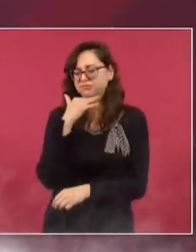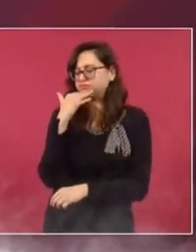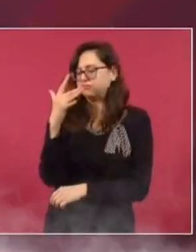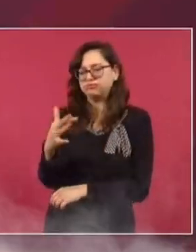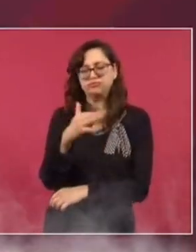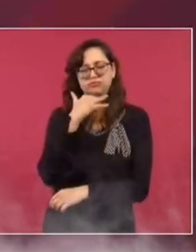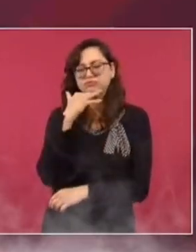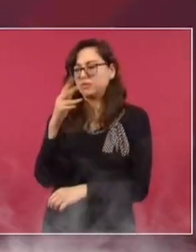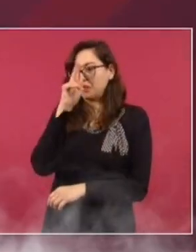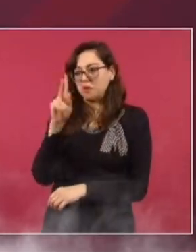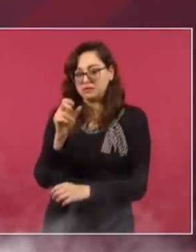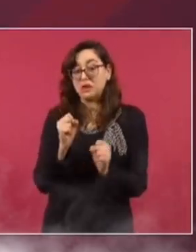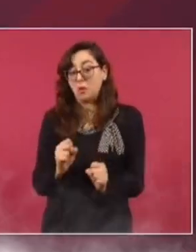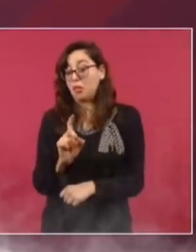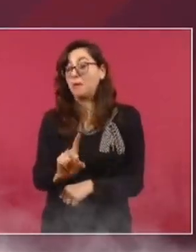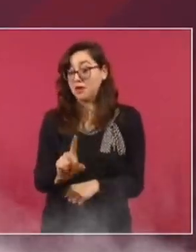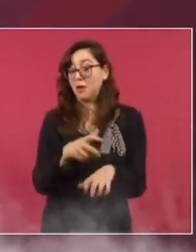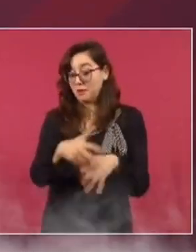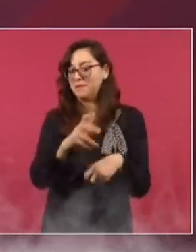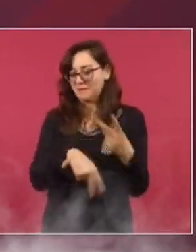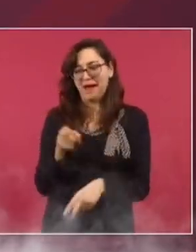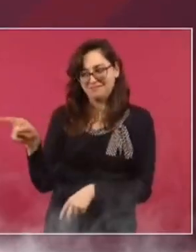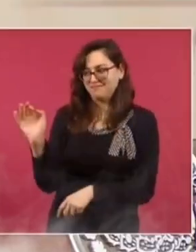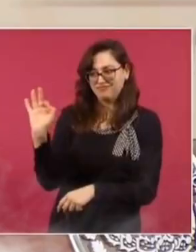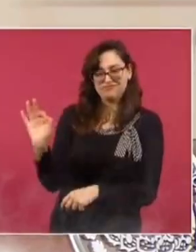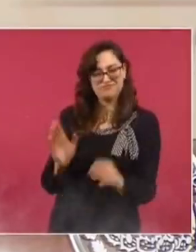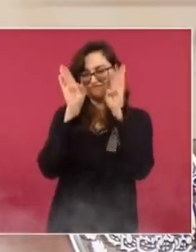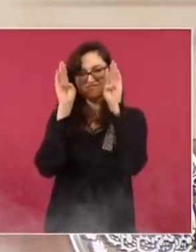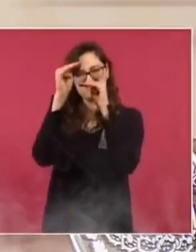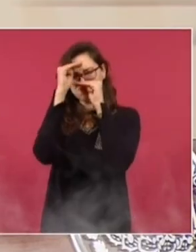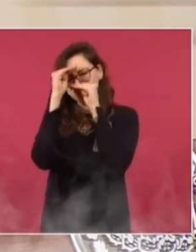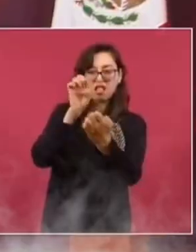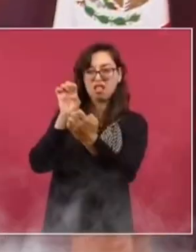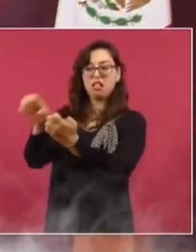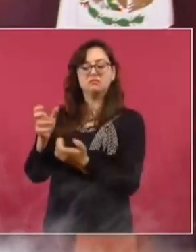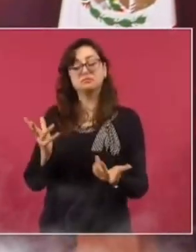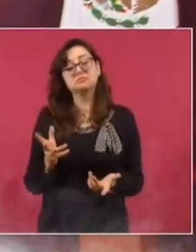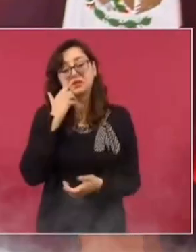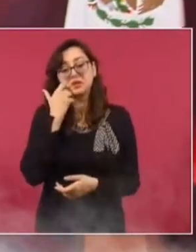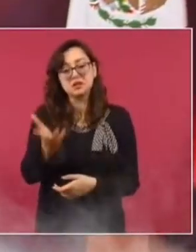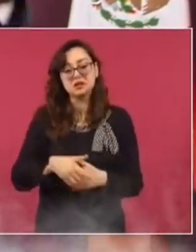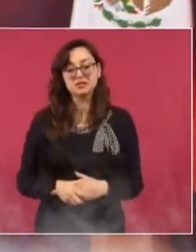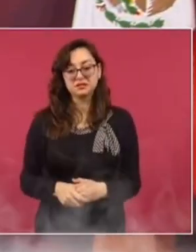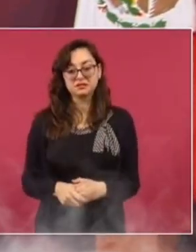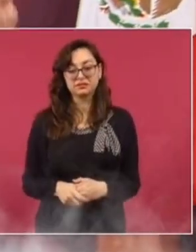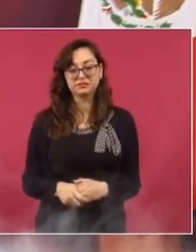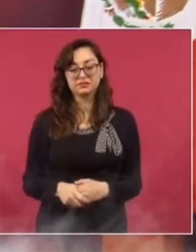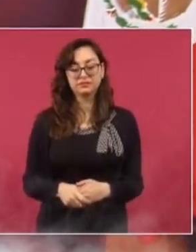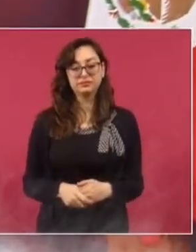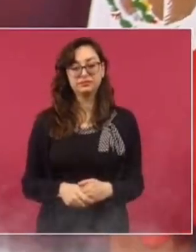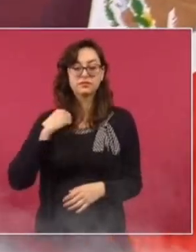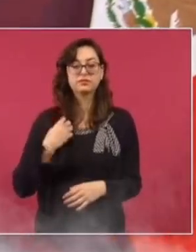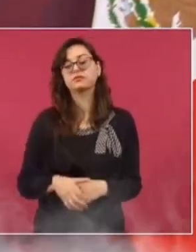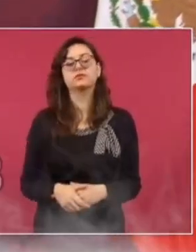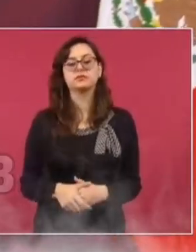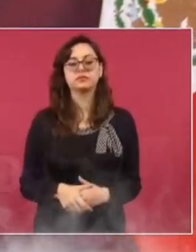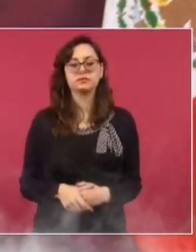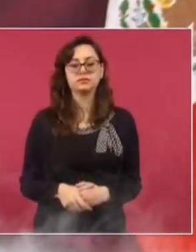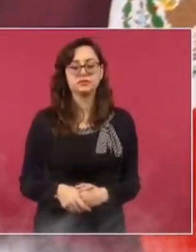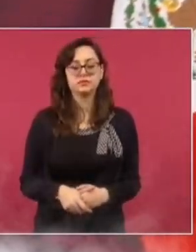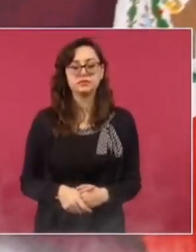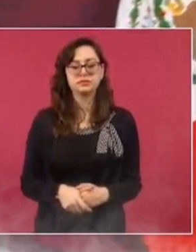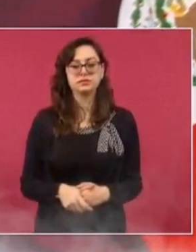Corruptazo, conservador, hipócrita. ¿Cómo son la mayoría de ellos? Agarran esto como bandera, lo he venido diciendo. ¿Cómo